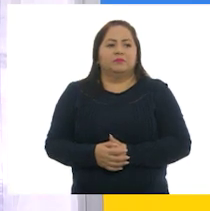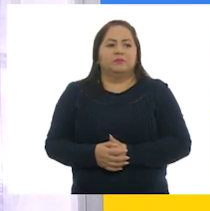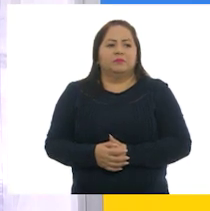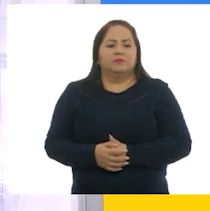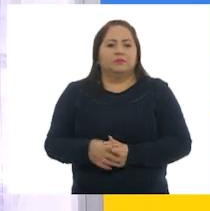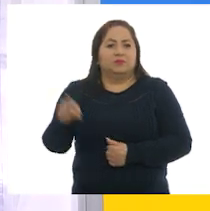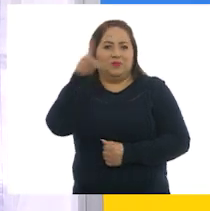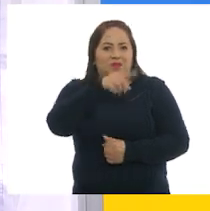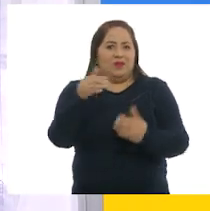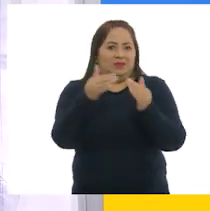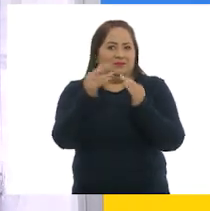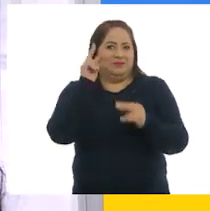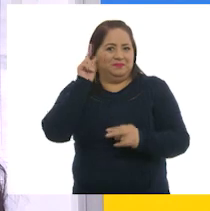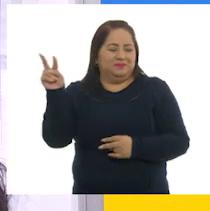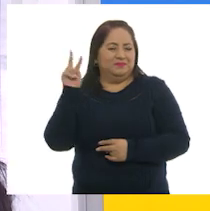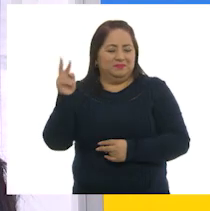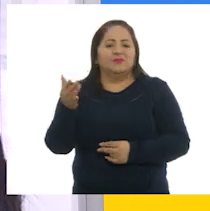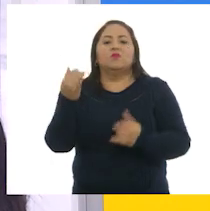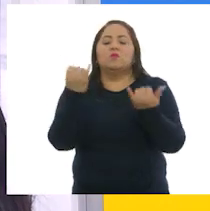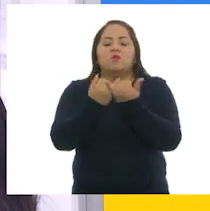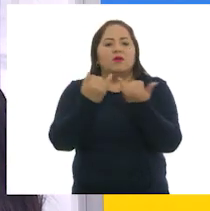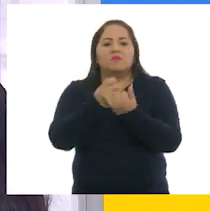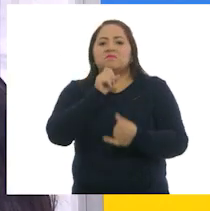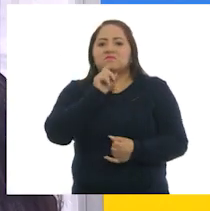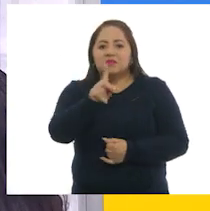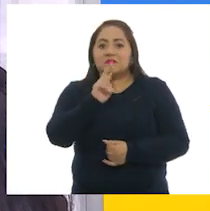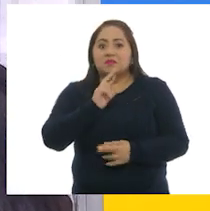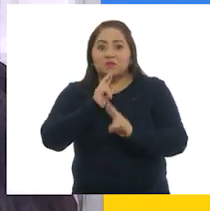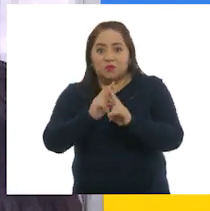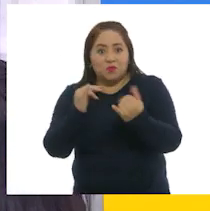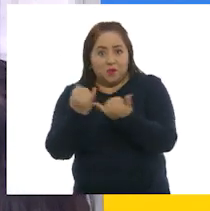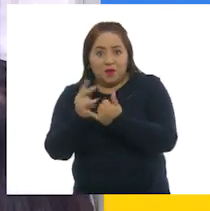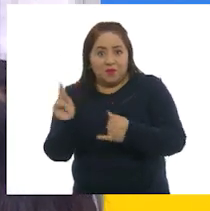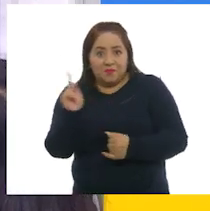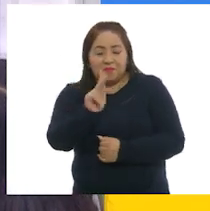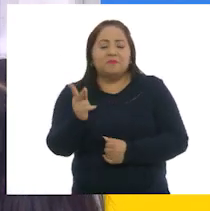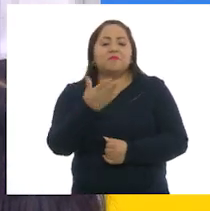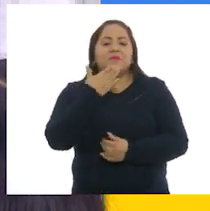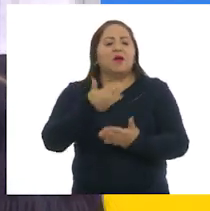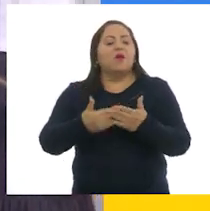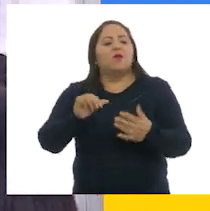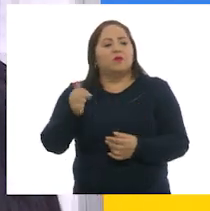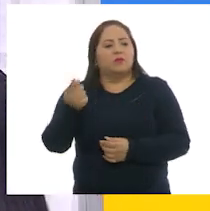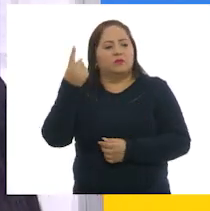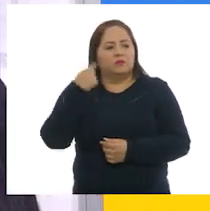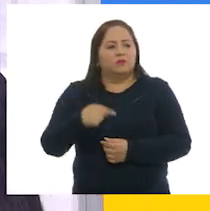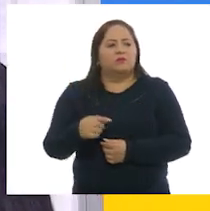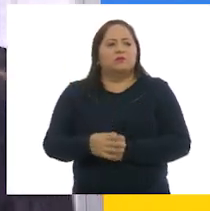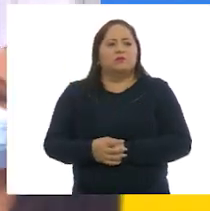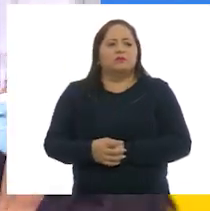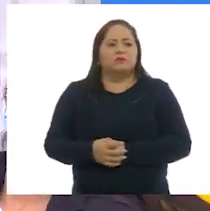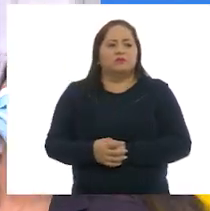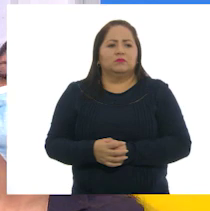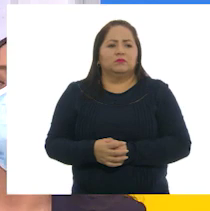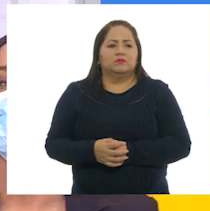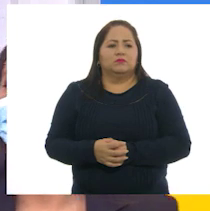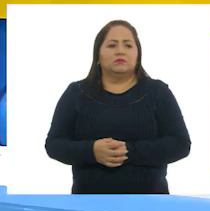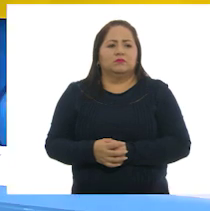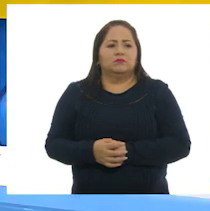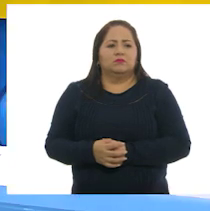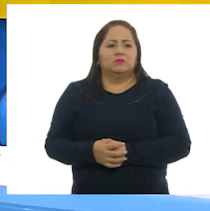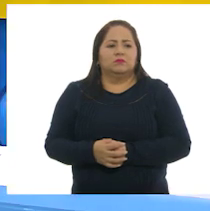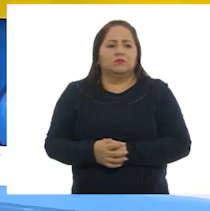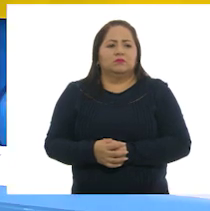que nos acompañan desde casa también acertaron la respuesta? Seguimos. ¿A qué se refiere la siguiente